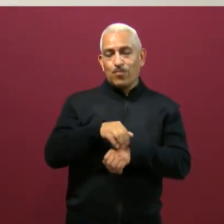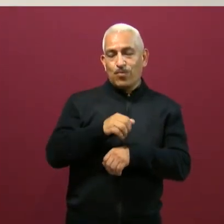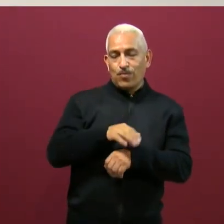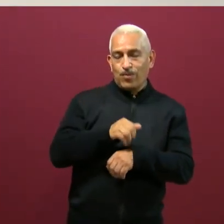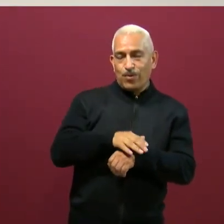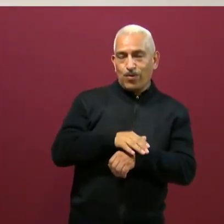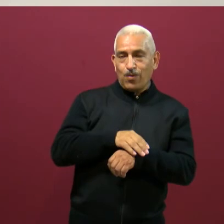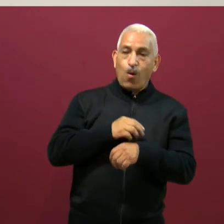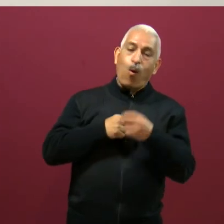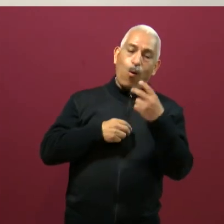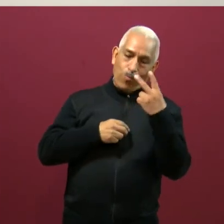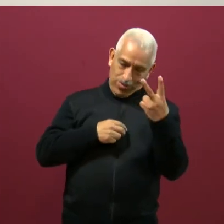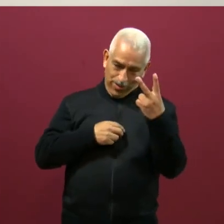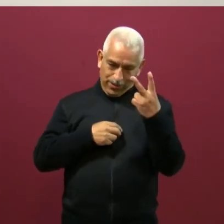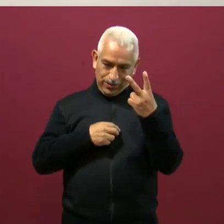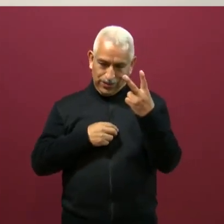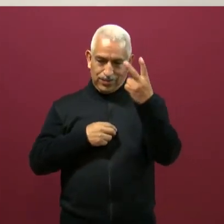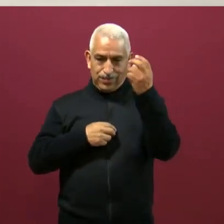dos.